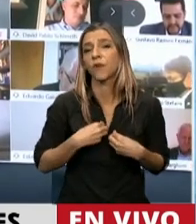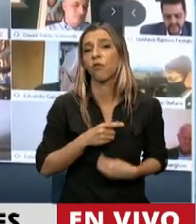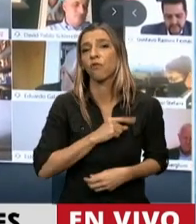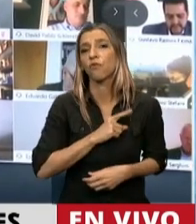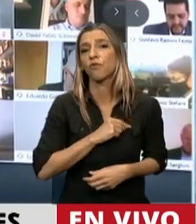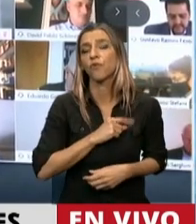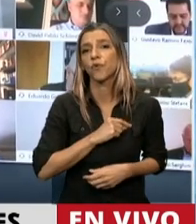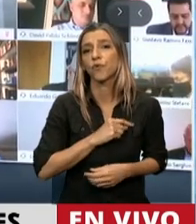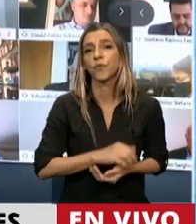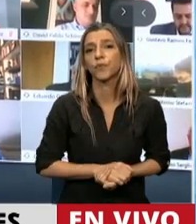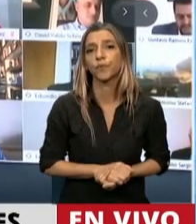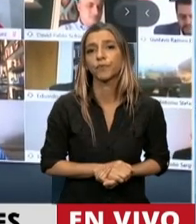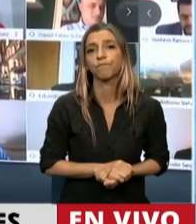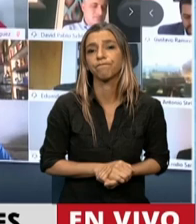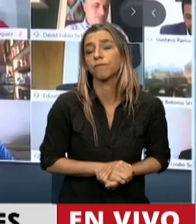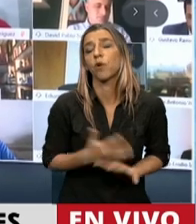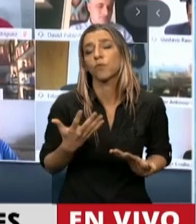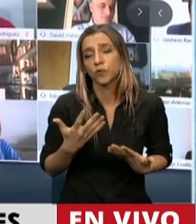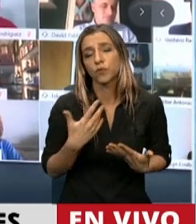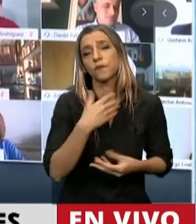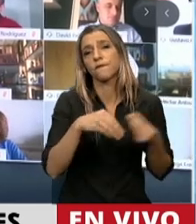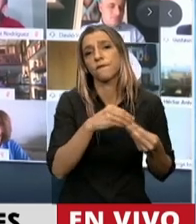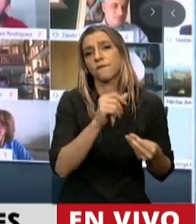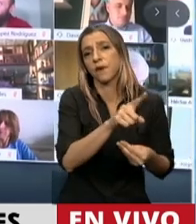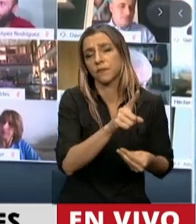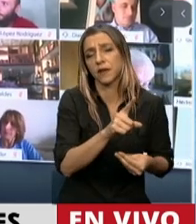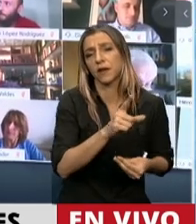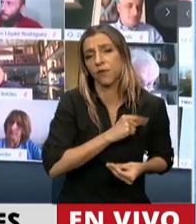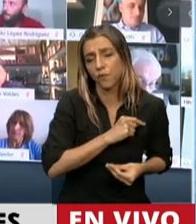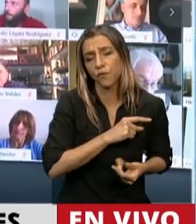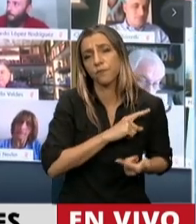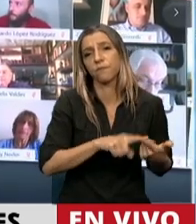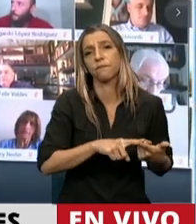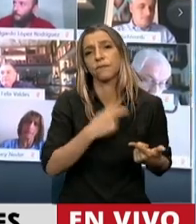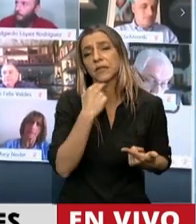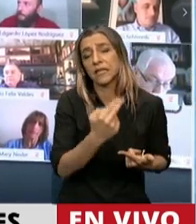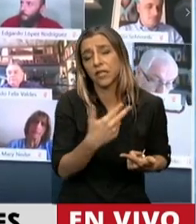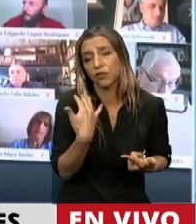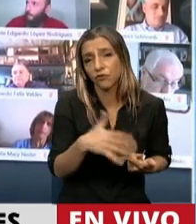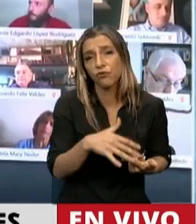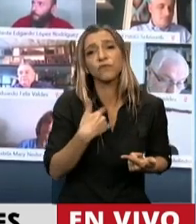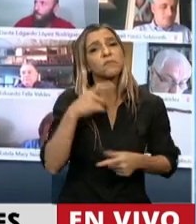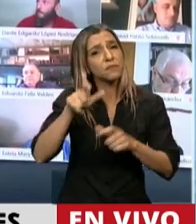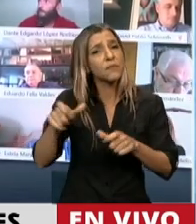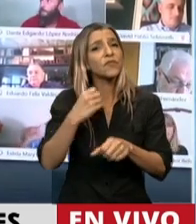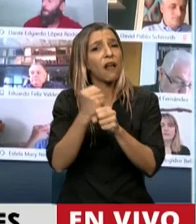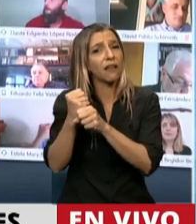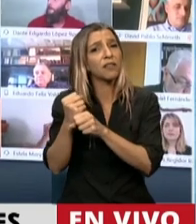principalmente a su familia, a sus hijos, a los trabajadores